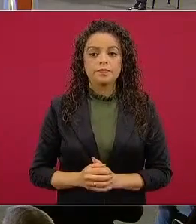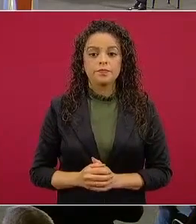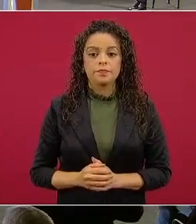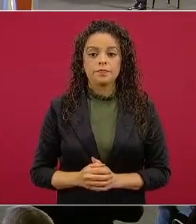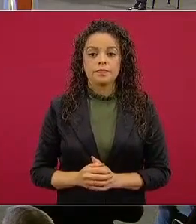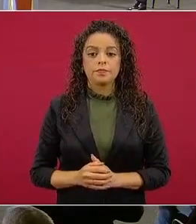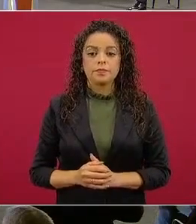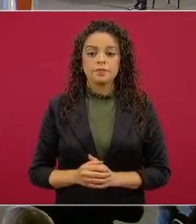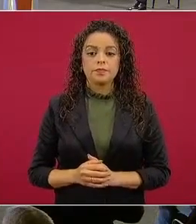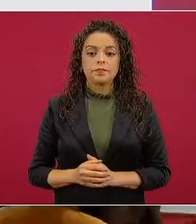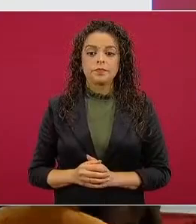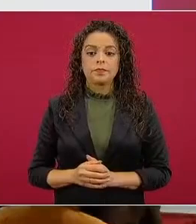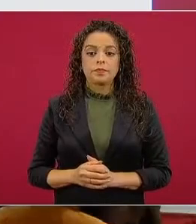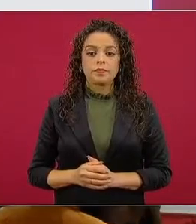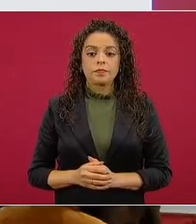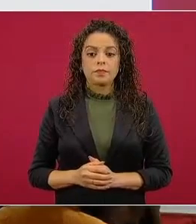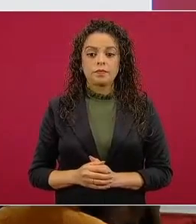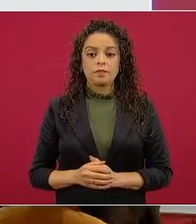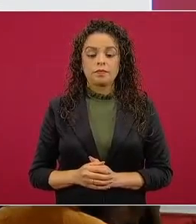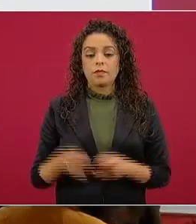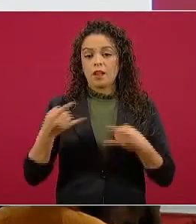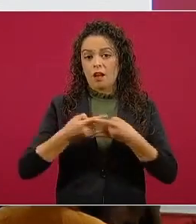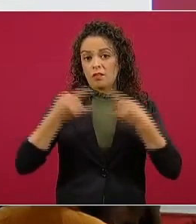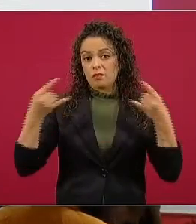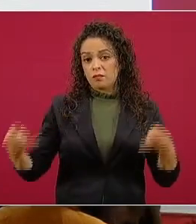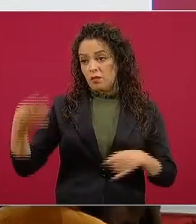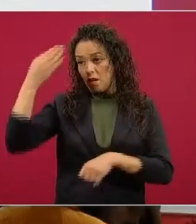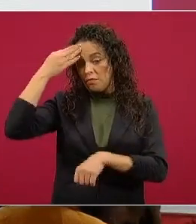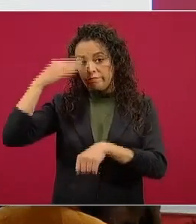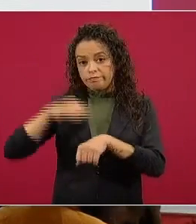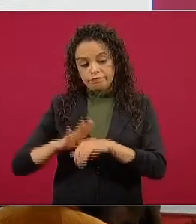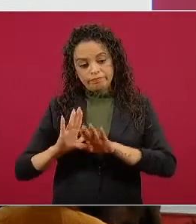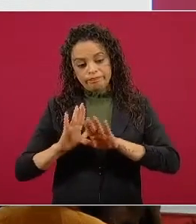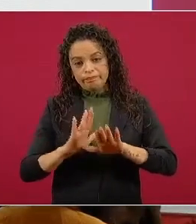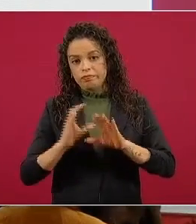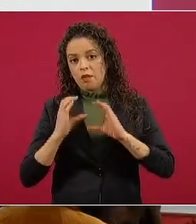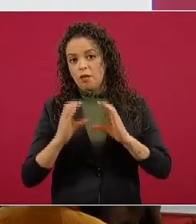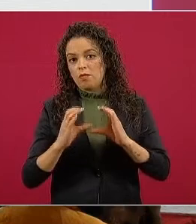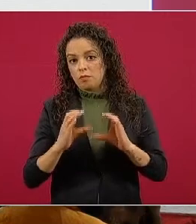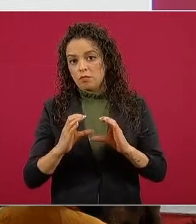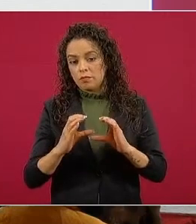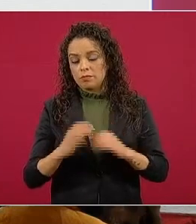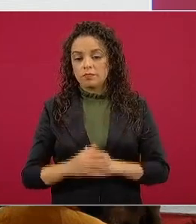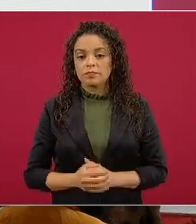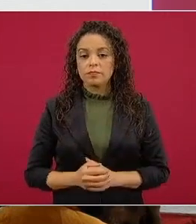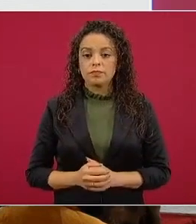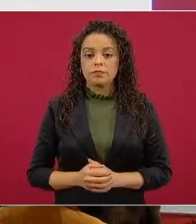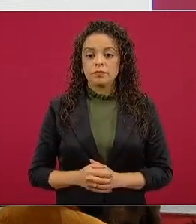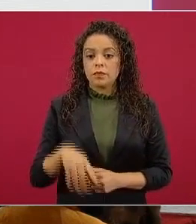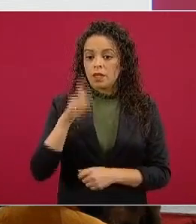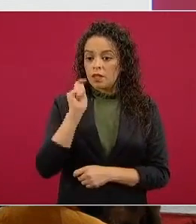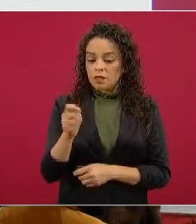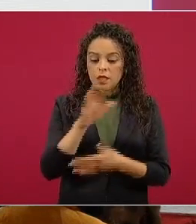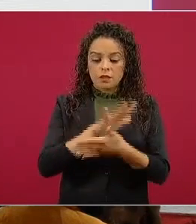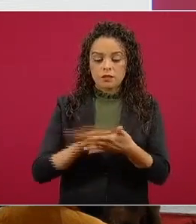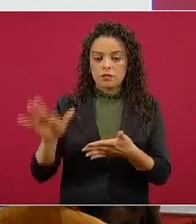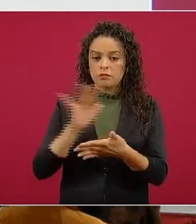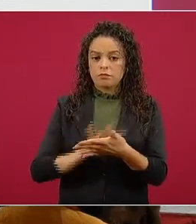vamos a preservar nuestra memoria histórica se promoverá la lectura en general